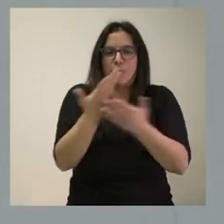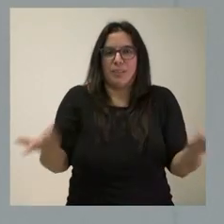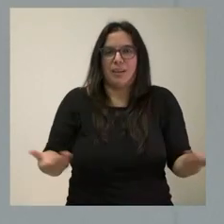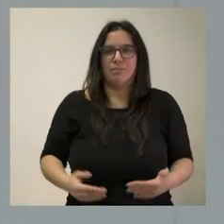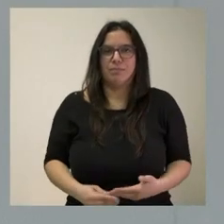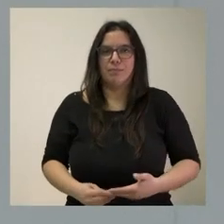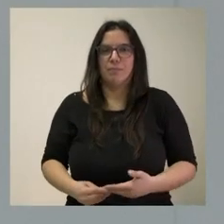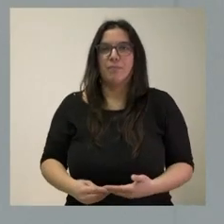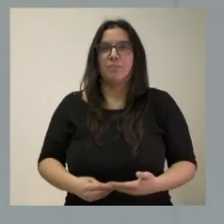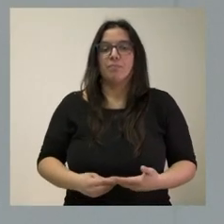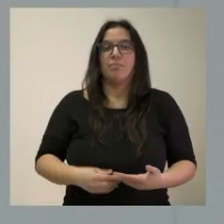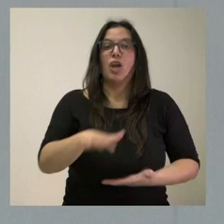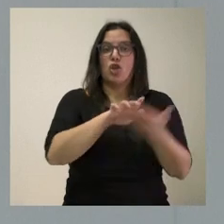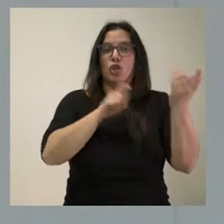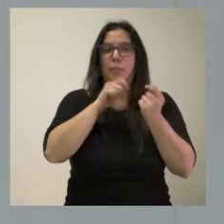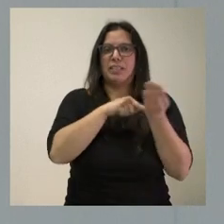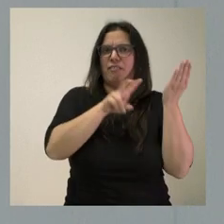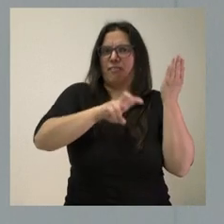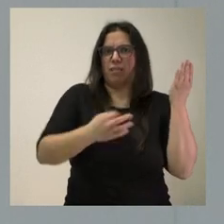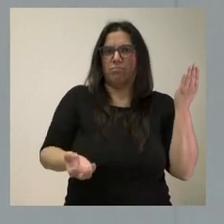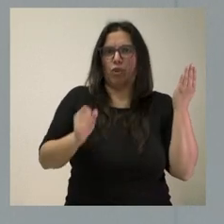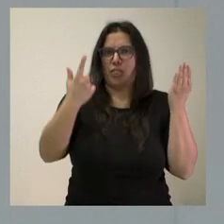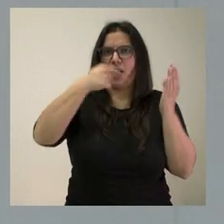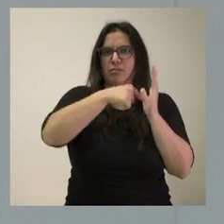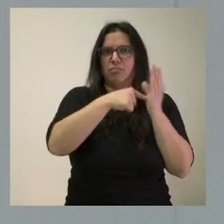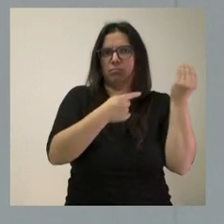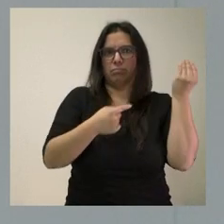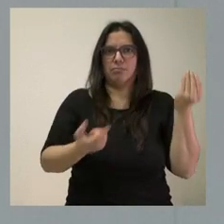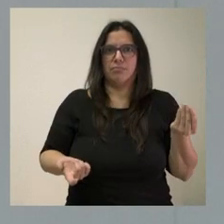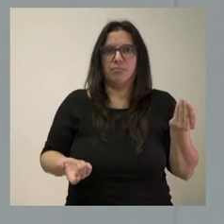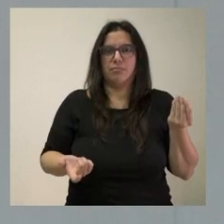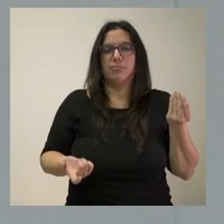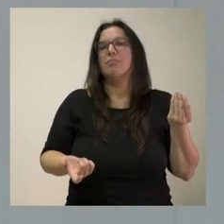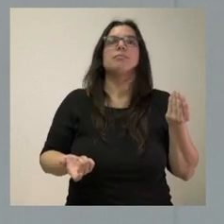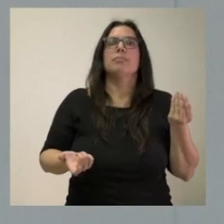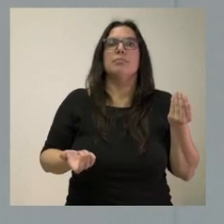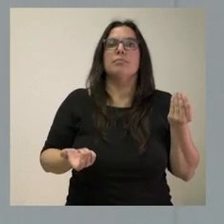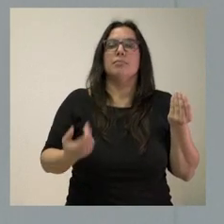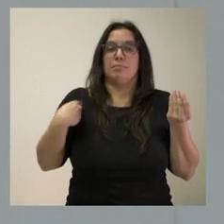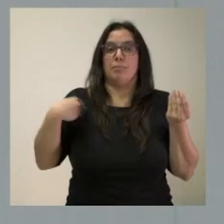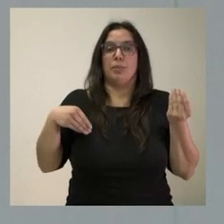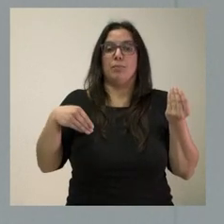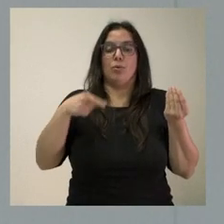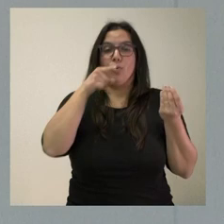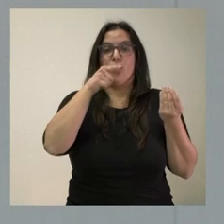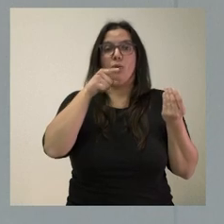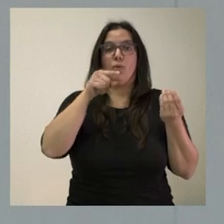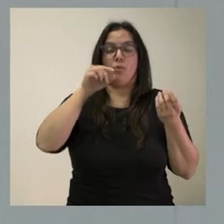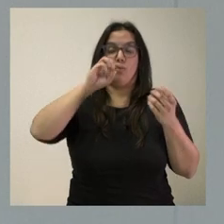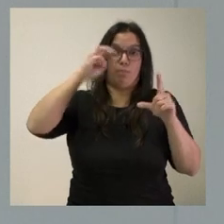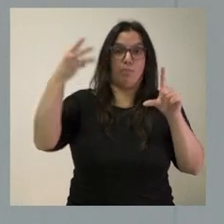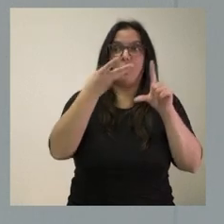La nota sigue vigente. Tan es así que está colgada en la